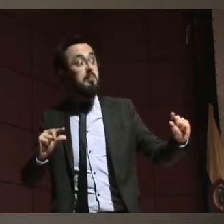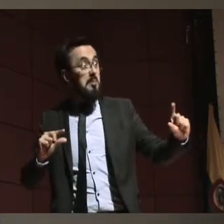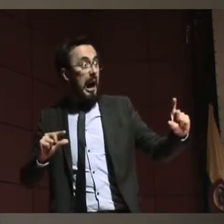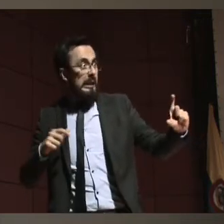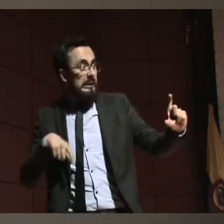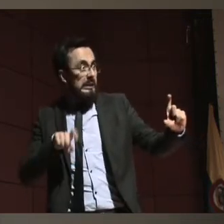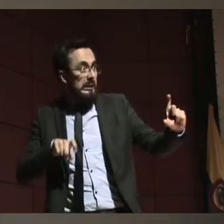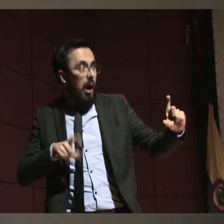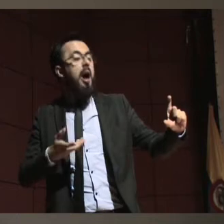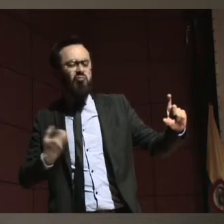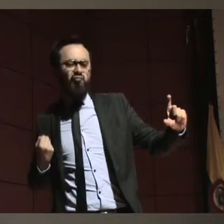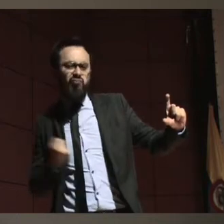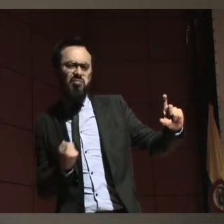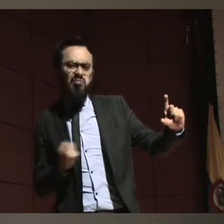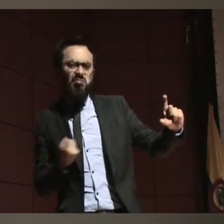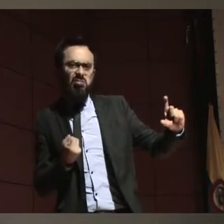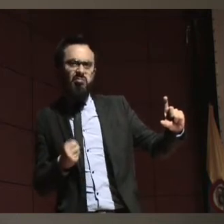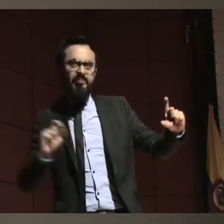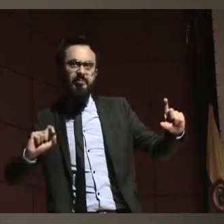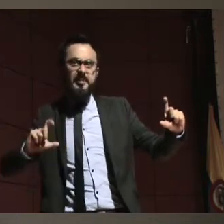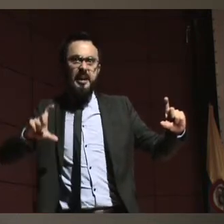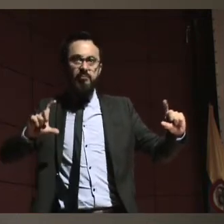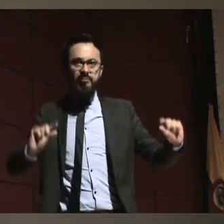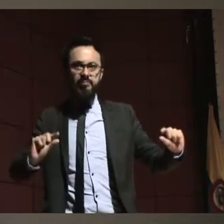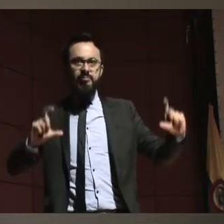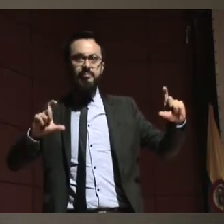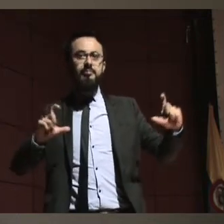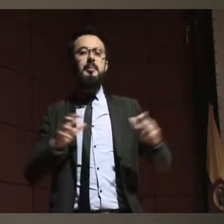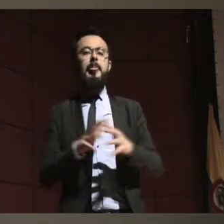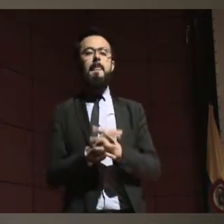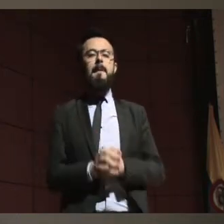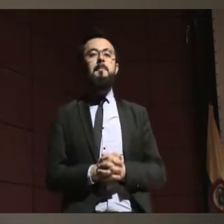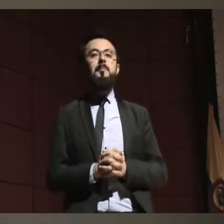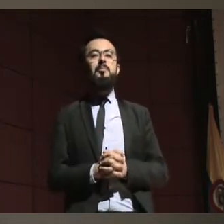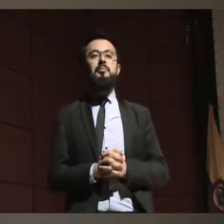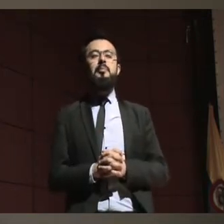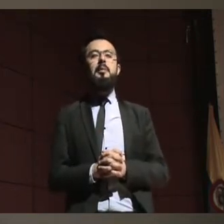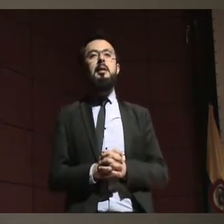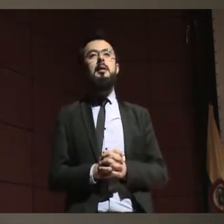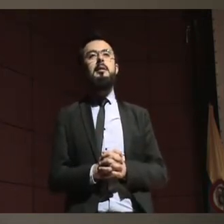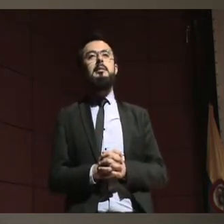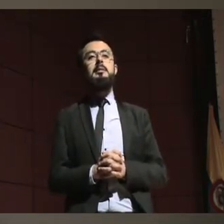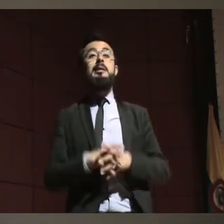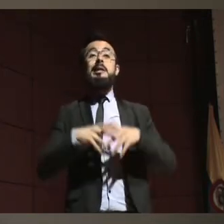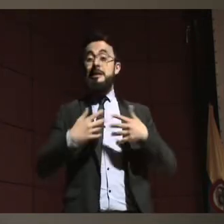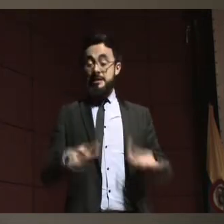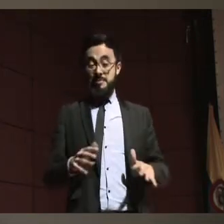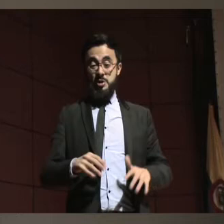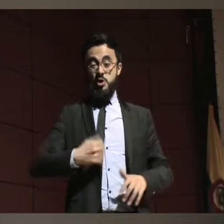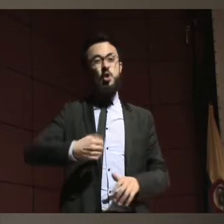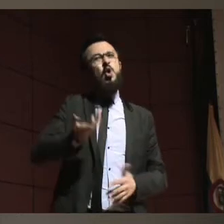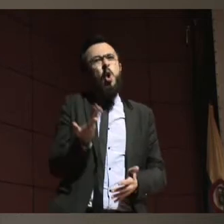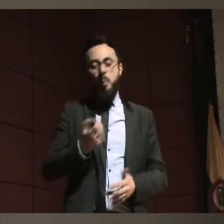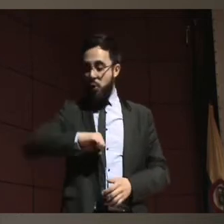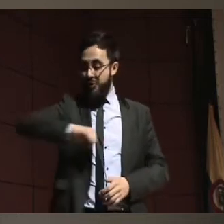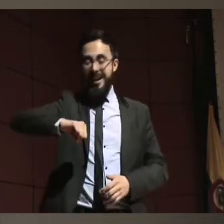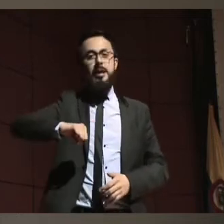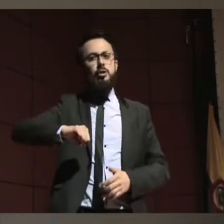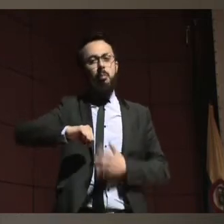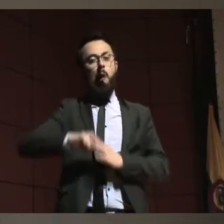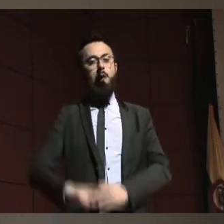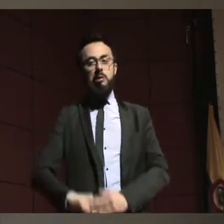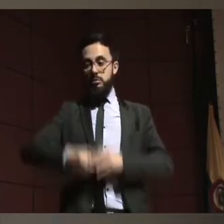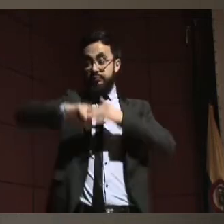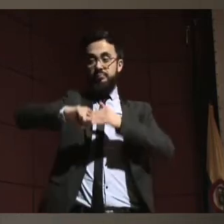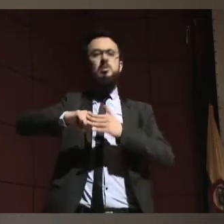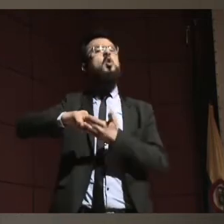la posibilidad de un efectivo ejercicio del derecho patrimonial o del